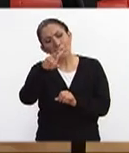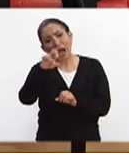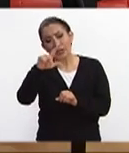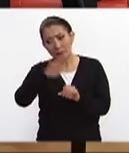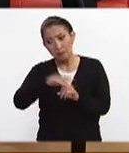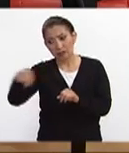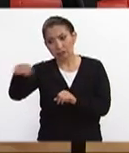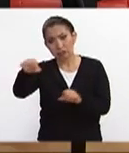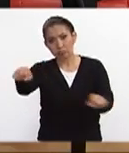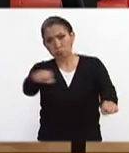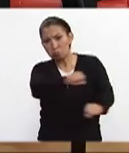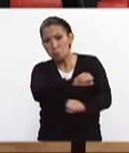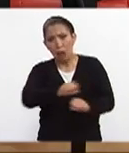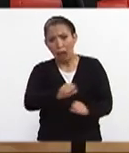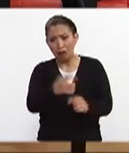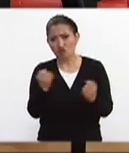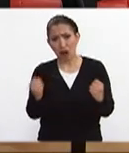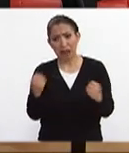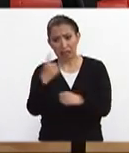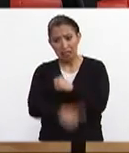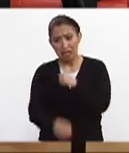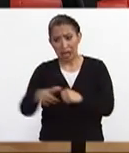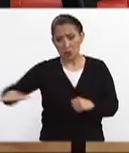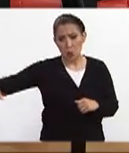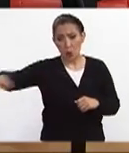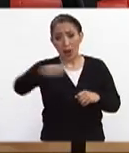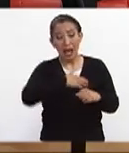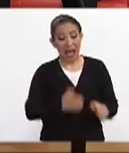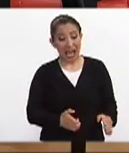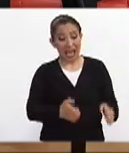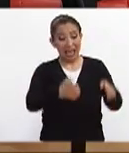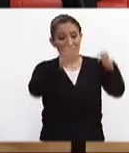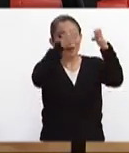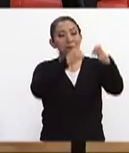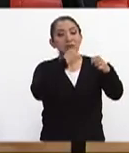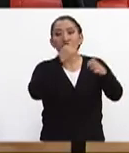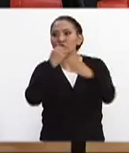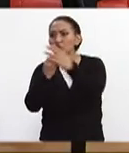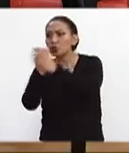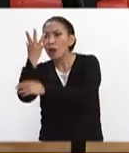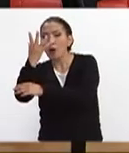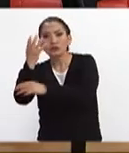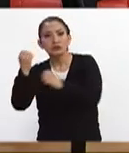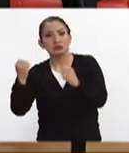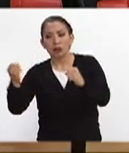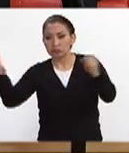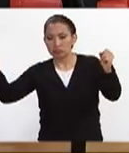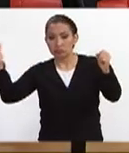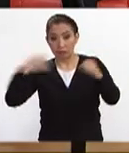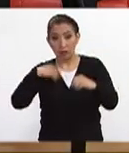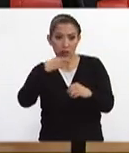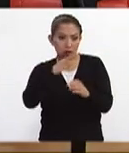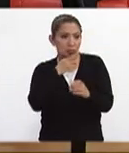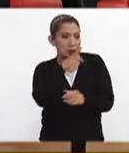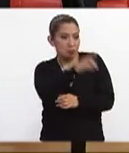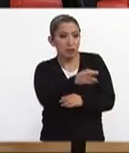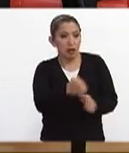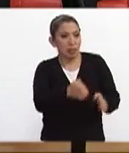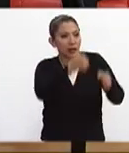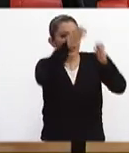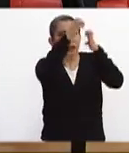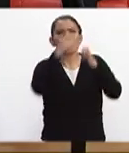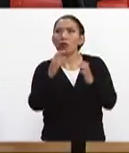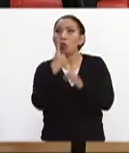sufrió en esta ocasión estos daños? ¿por qué hay edificios tanto viejos como nuevos? porque se tiene el reporte de edificios